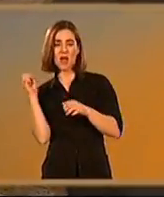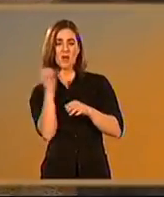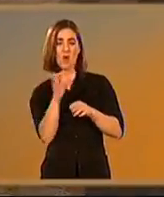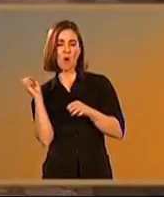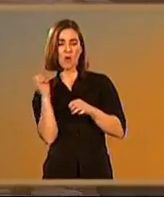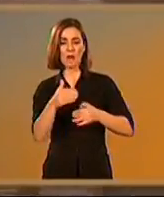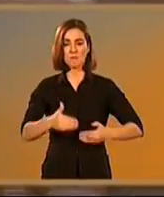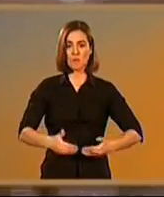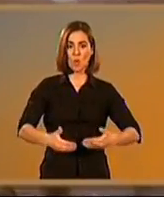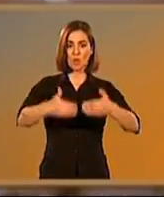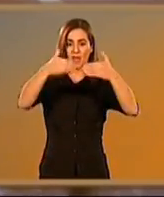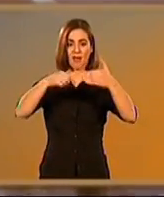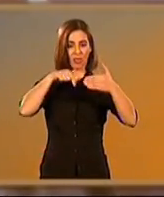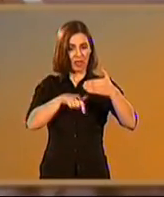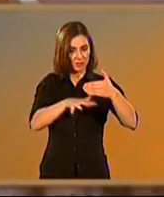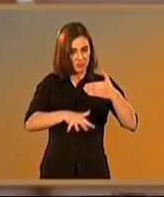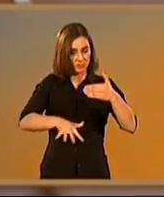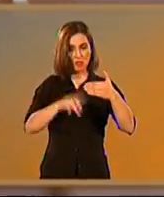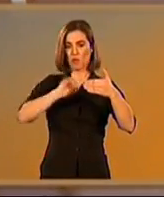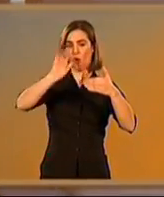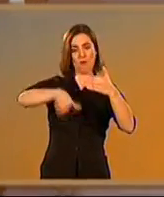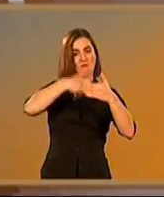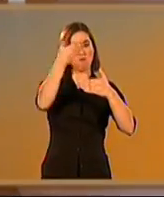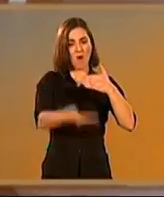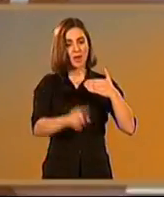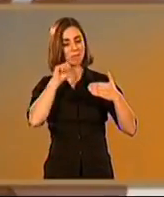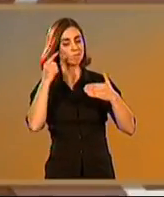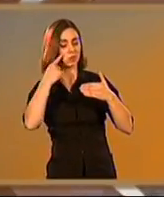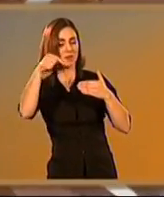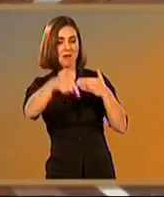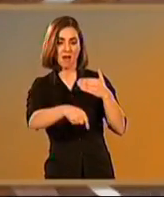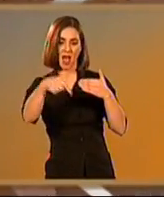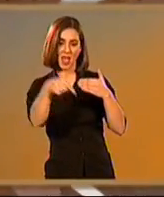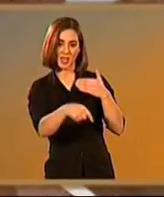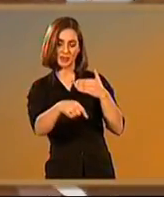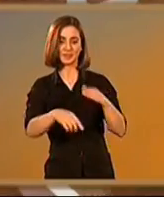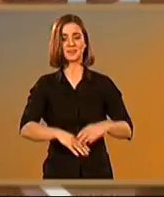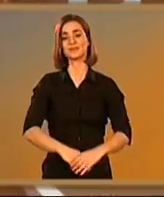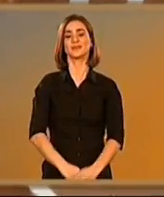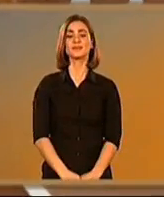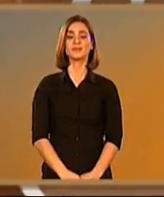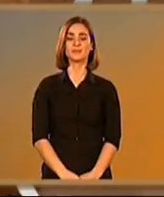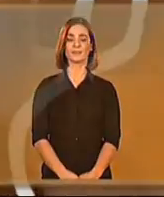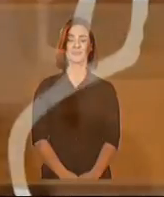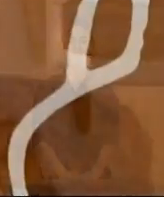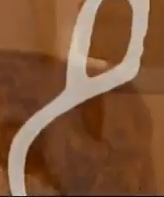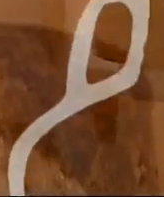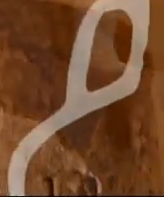proyectiles de piedra, grandes de plomo y armas arrojadizas, que se encontraron en la base externa de sus murallas.